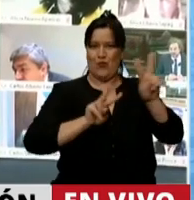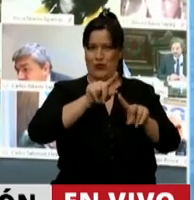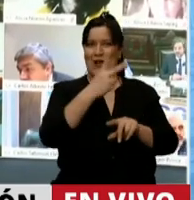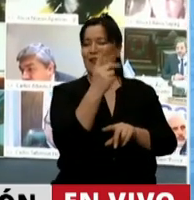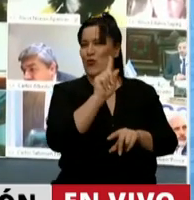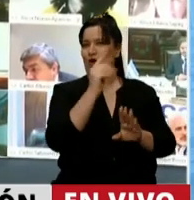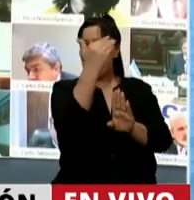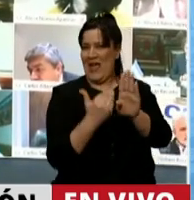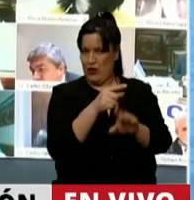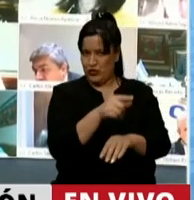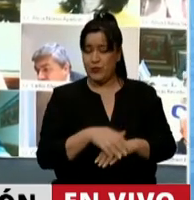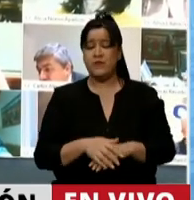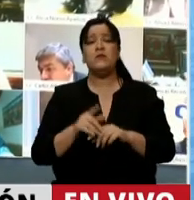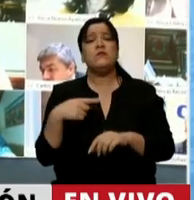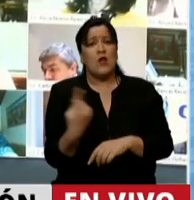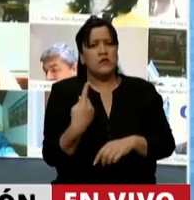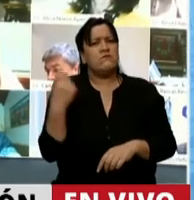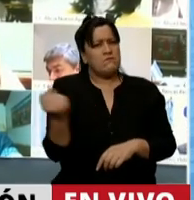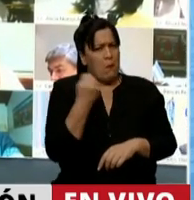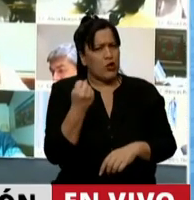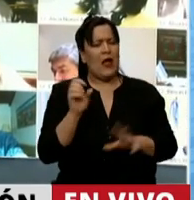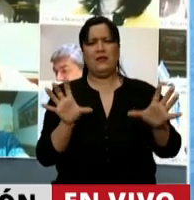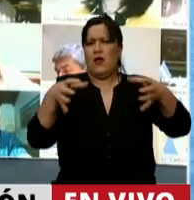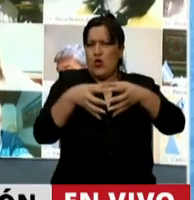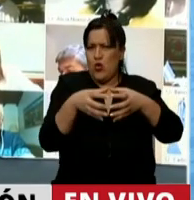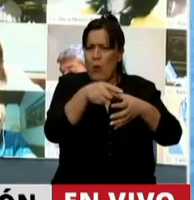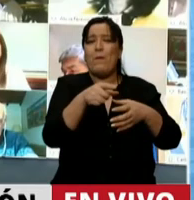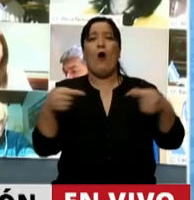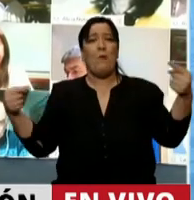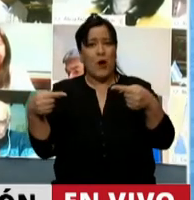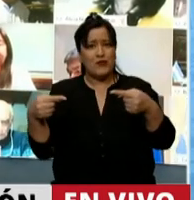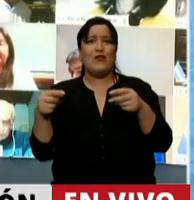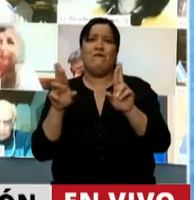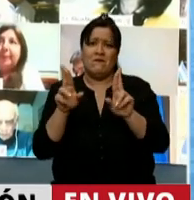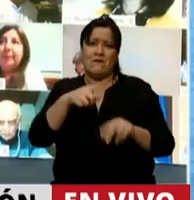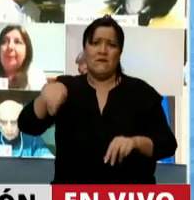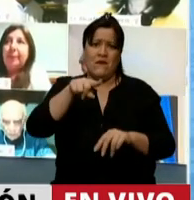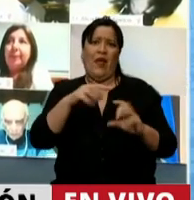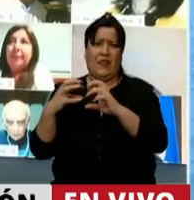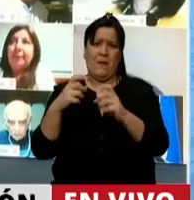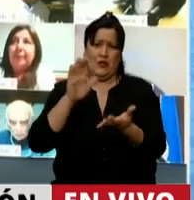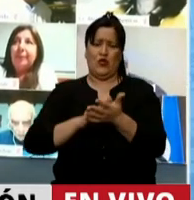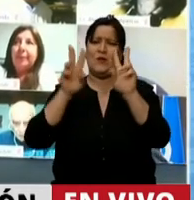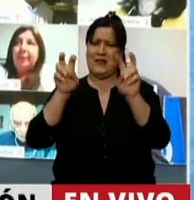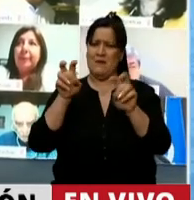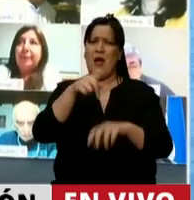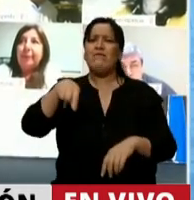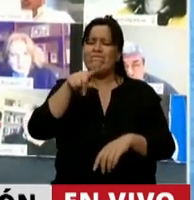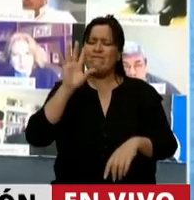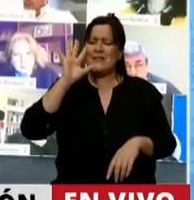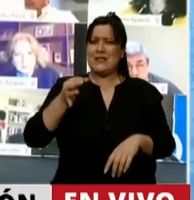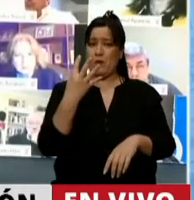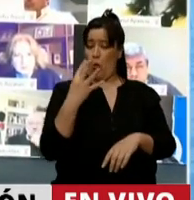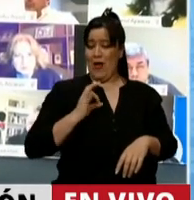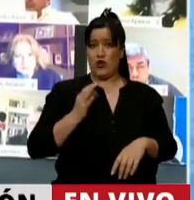Para nosotros es importante que desde el bloque opositor se plantee esta discusión. Tengamos en cuenta que en los últimos